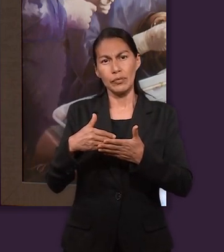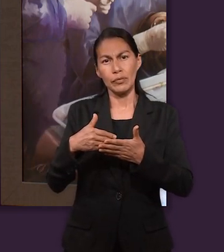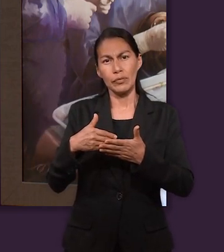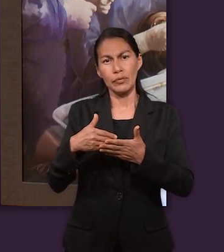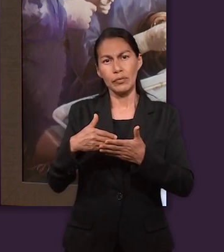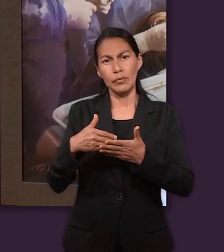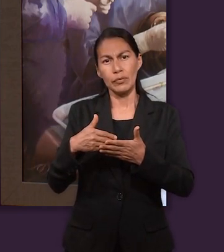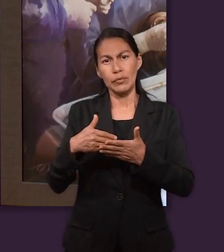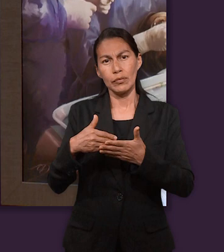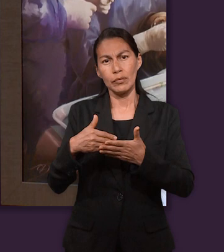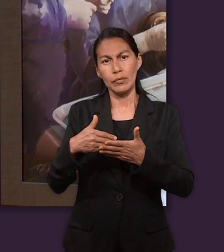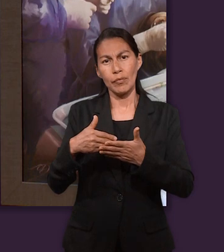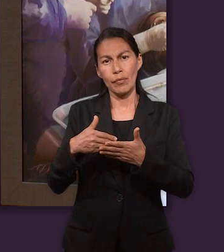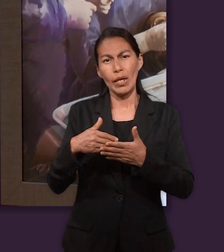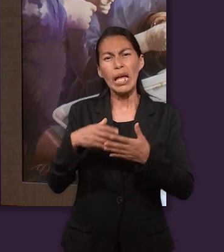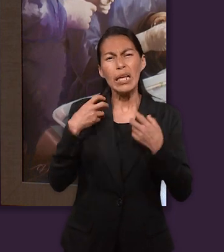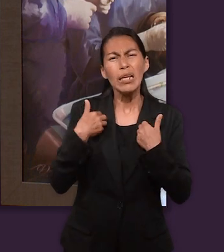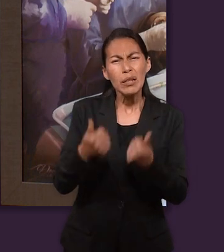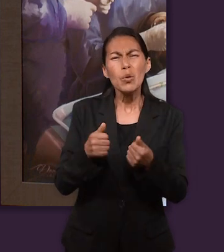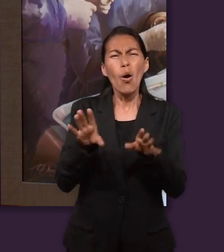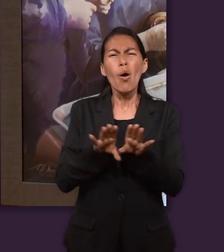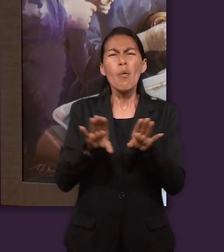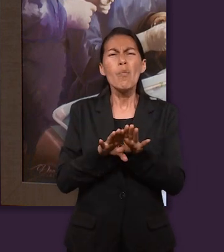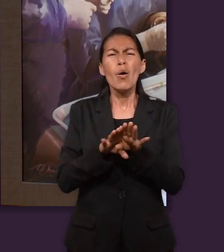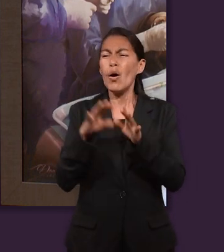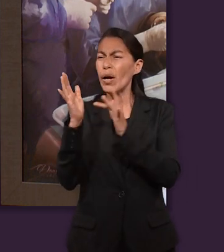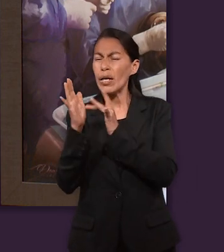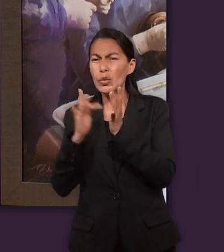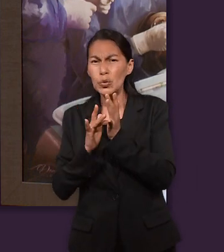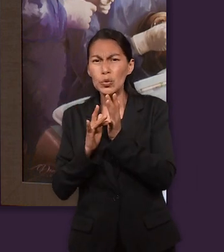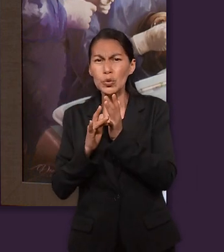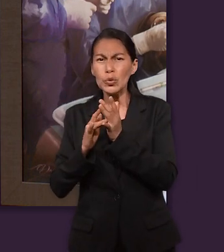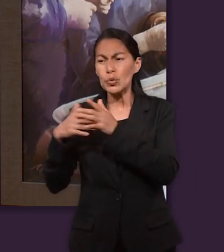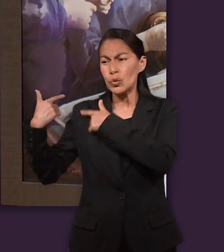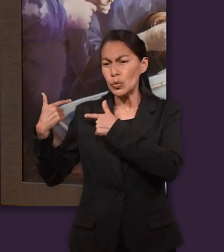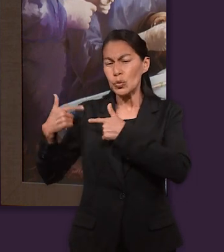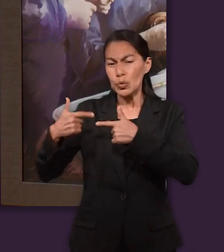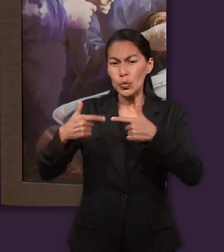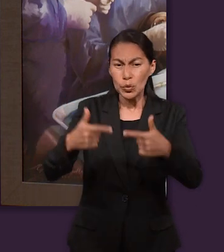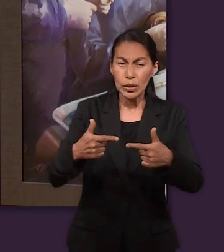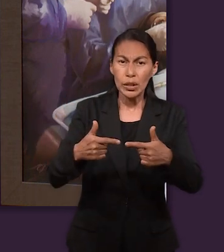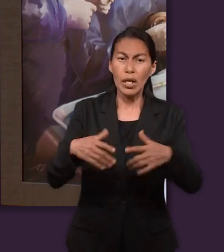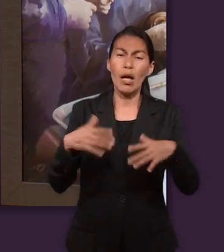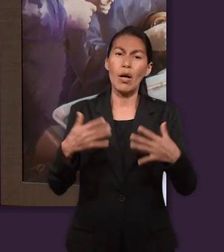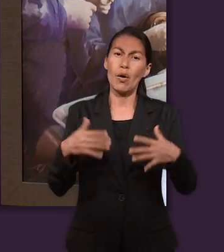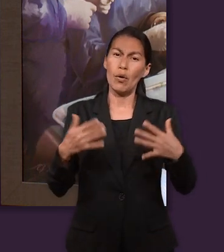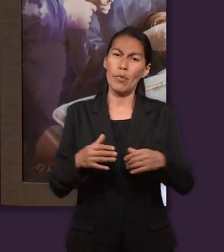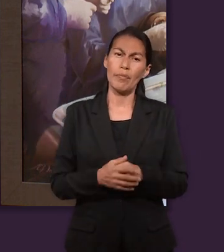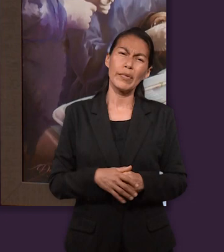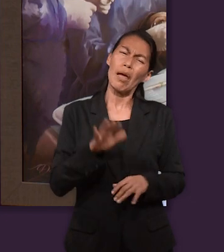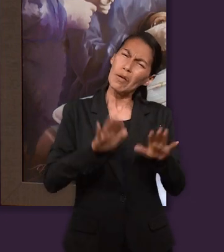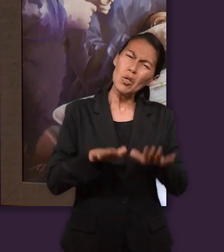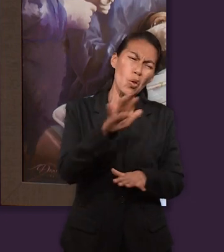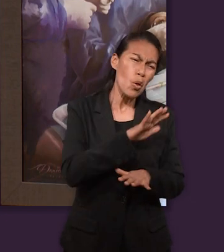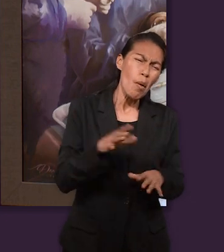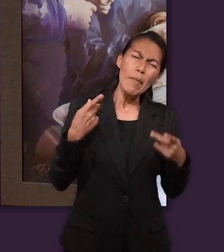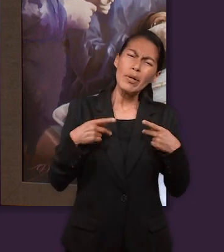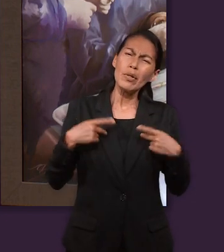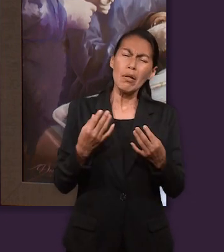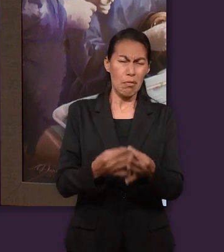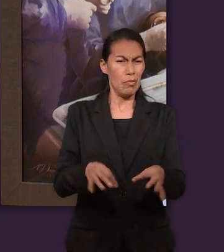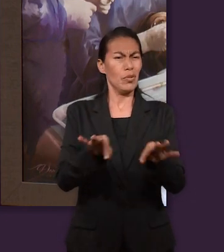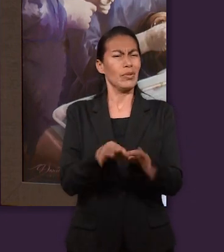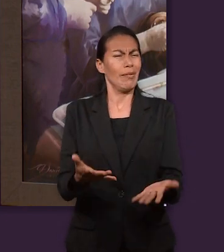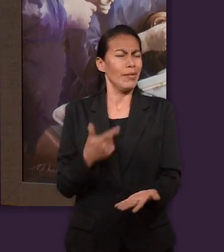viene la descendencia de Jesús. Y no podemos ver que venga, la descendencia de Jesús es interesante. Todos nacemos con nacer en familias